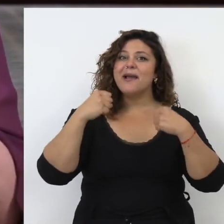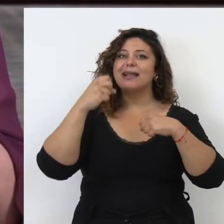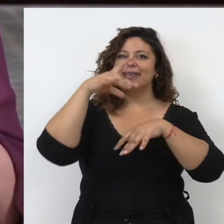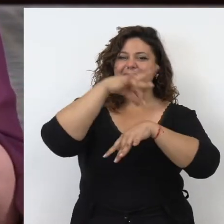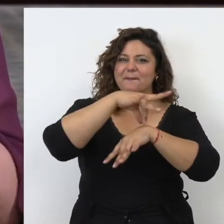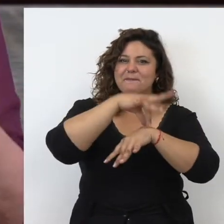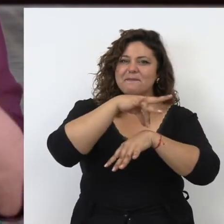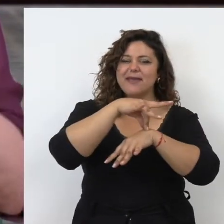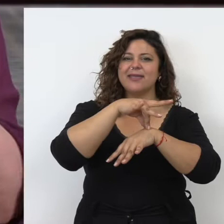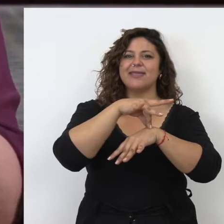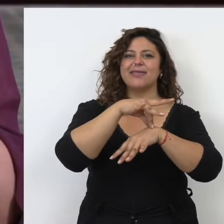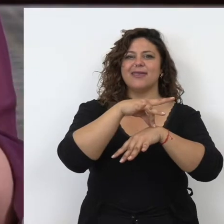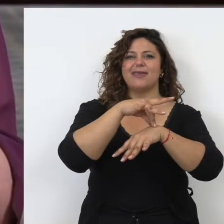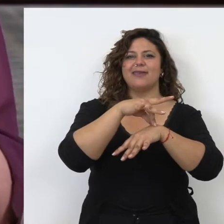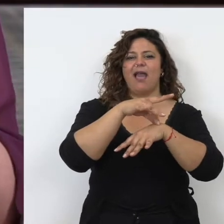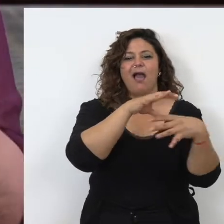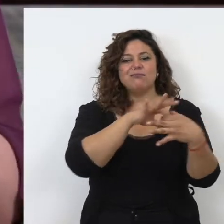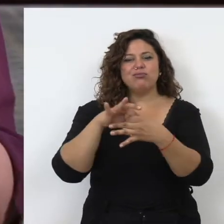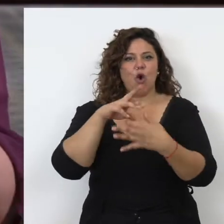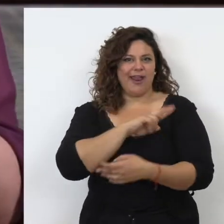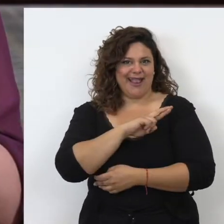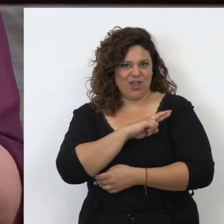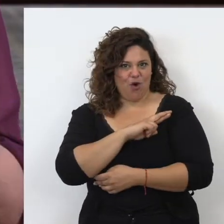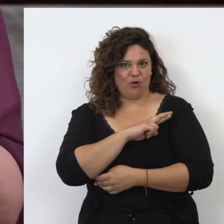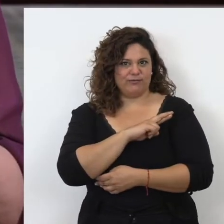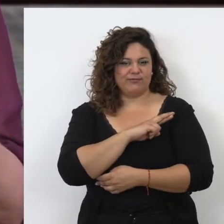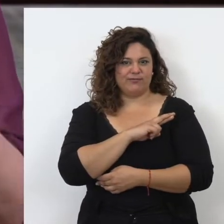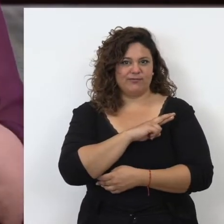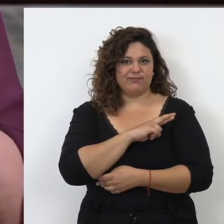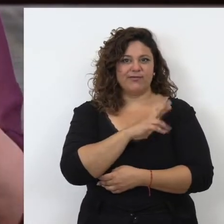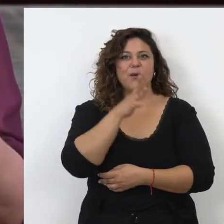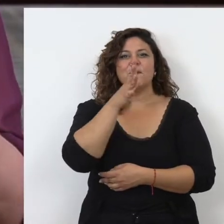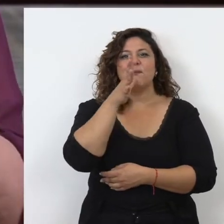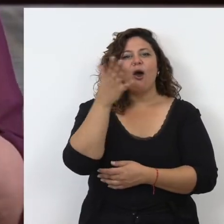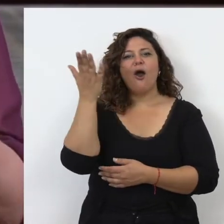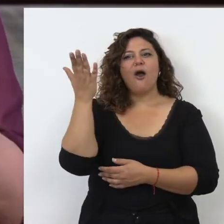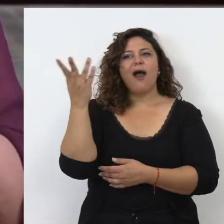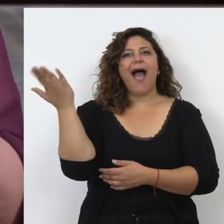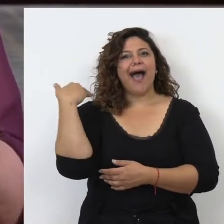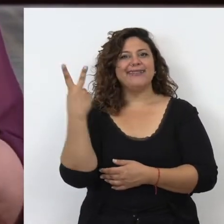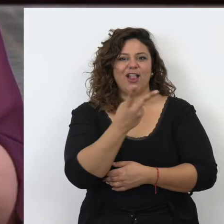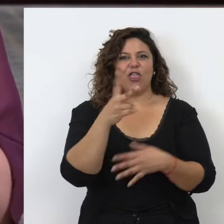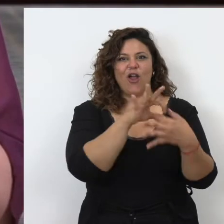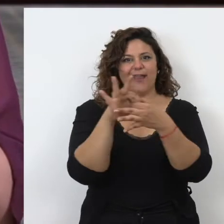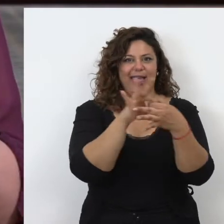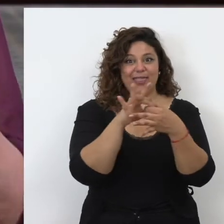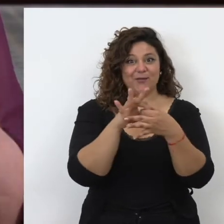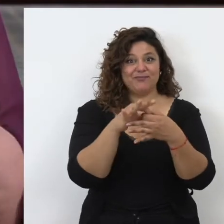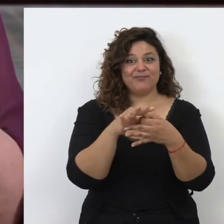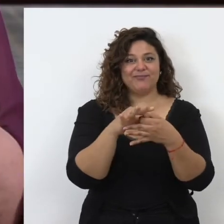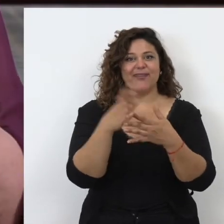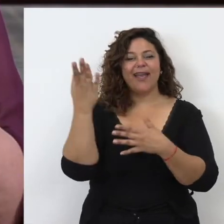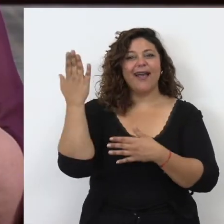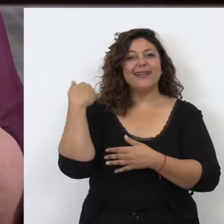médica interconfesional o interreligiosa, porque se trataban mutuamente, estos